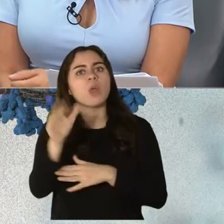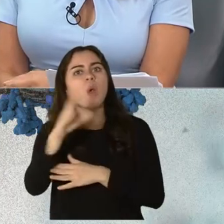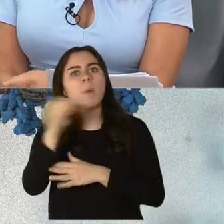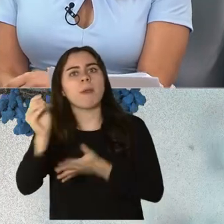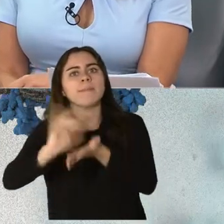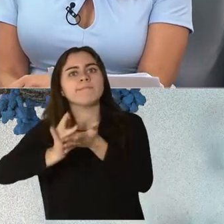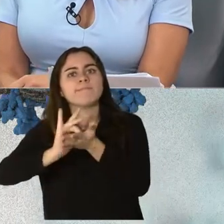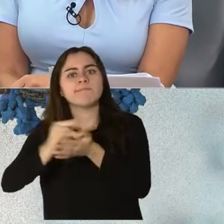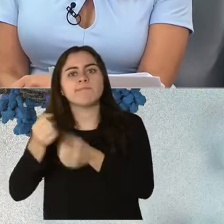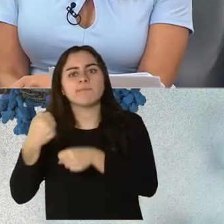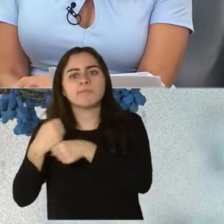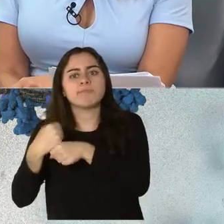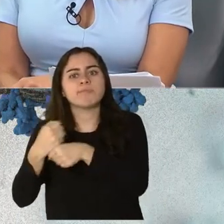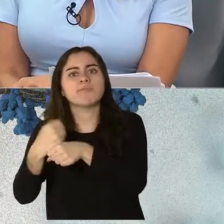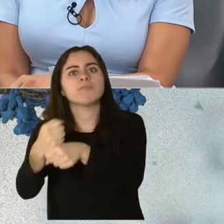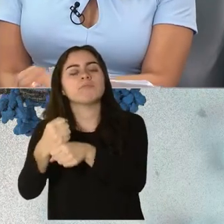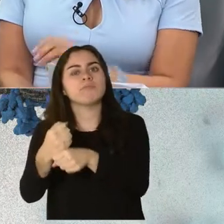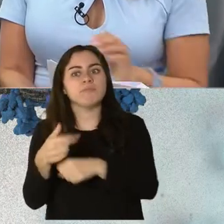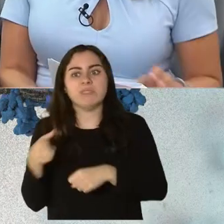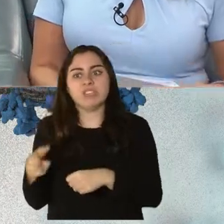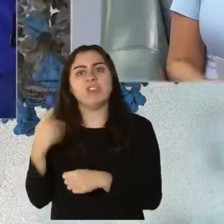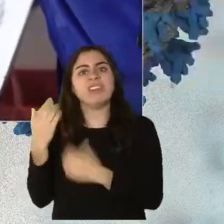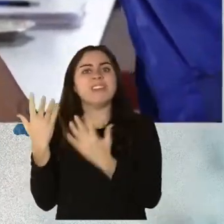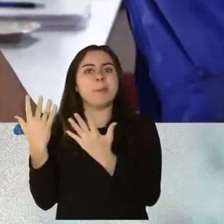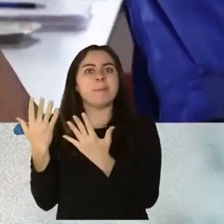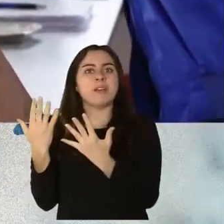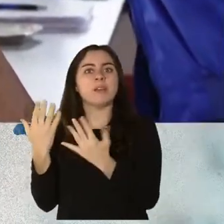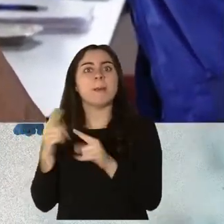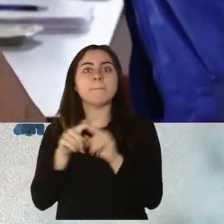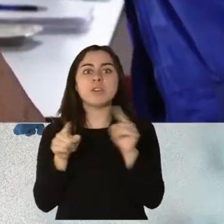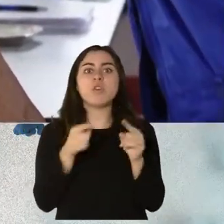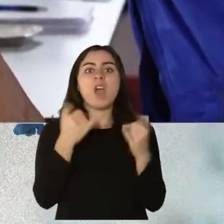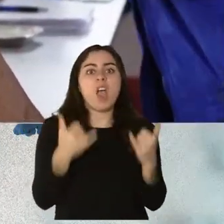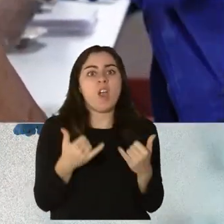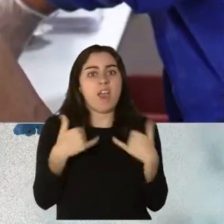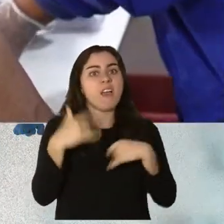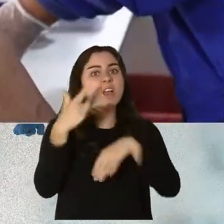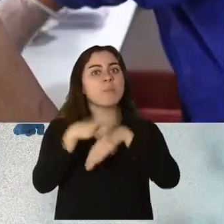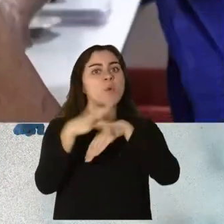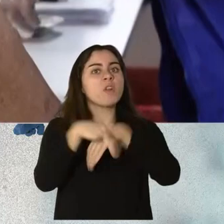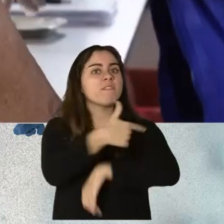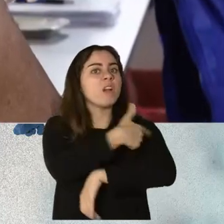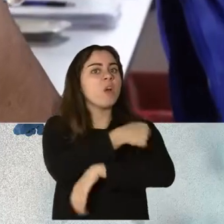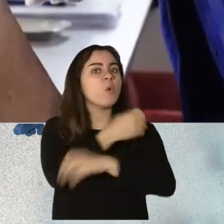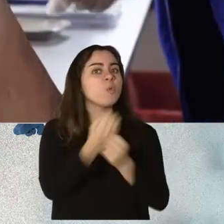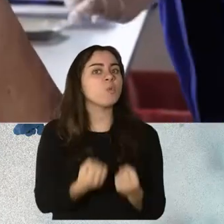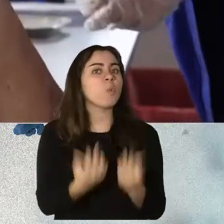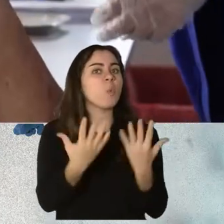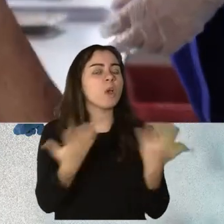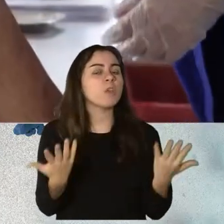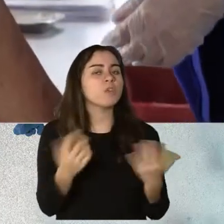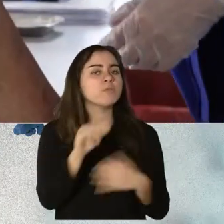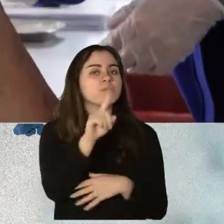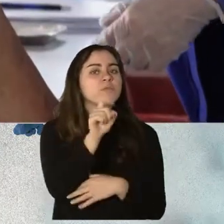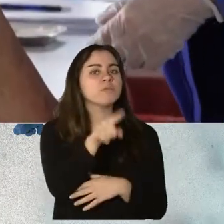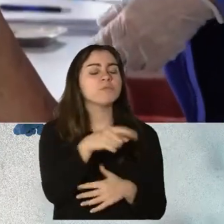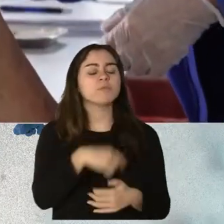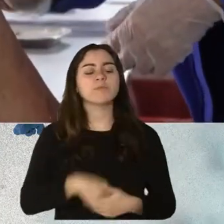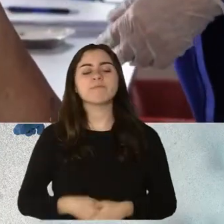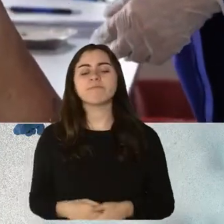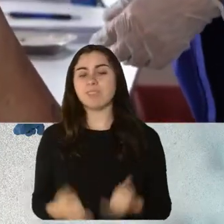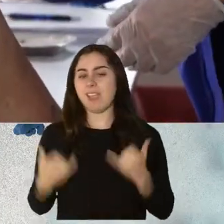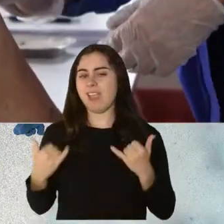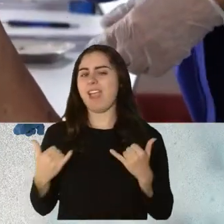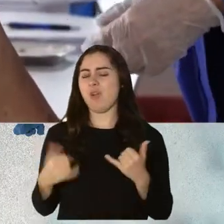aumentaría esa disponibilidad de vacunas? Ciertamente nos pondría en una mejor situación desde que se conceptualizó